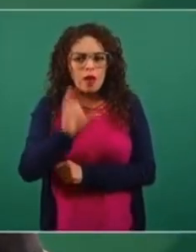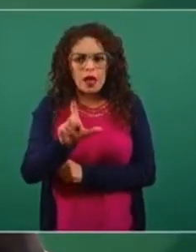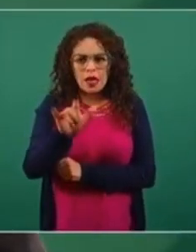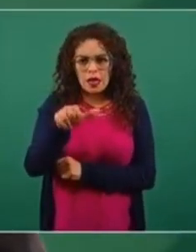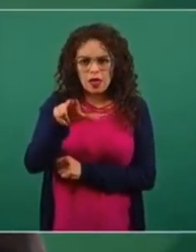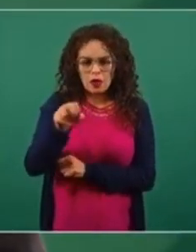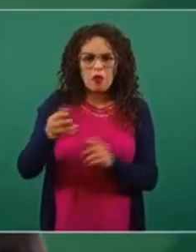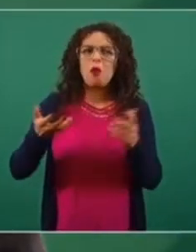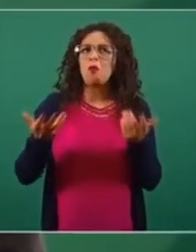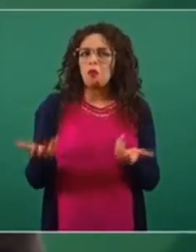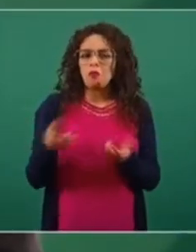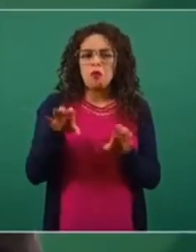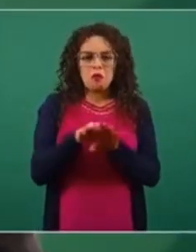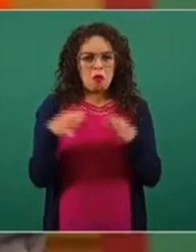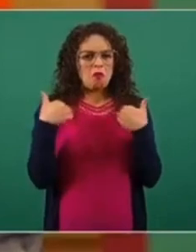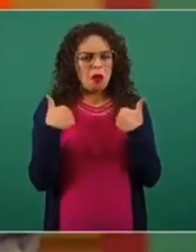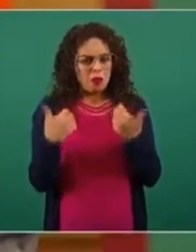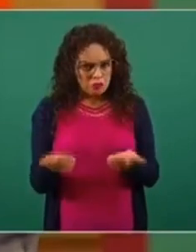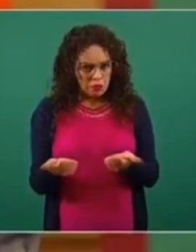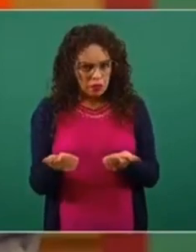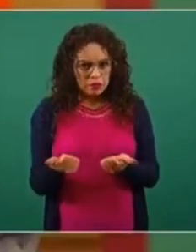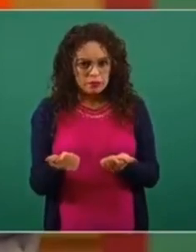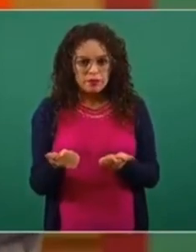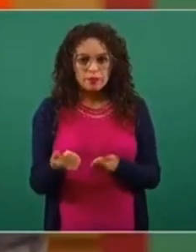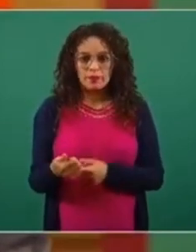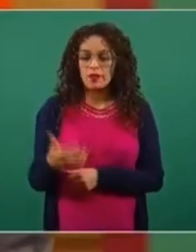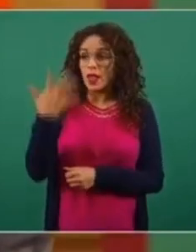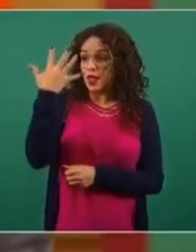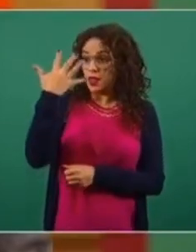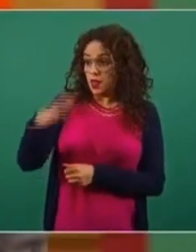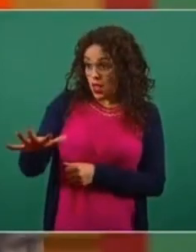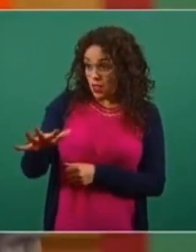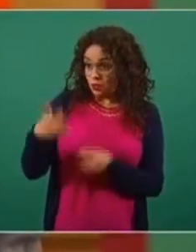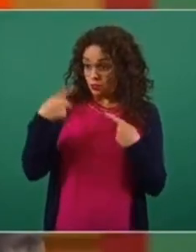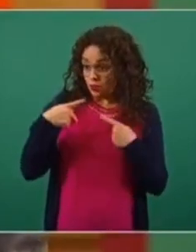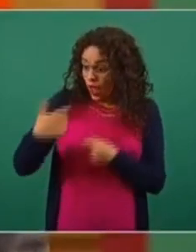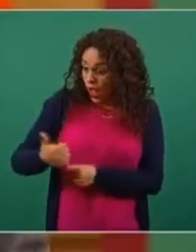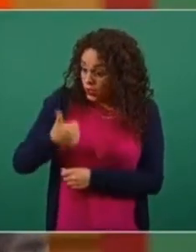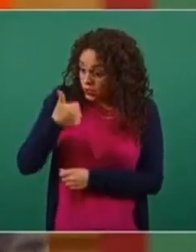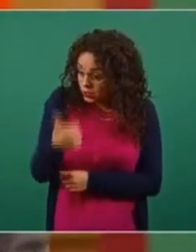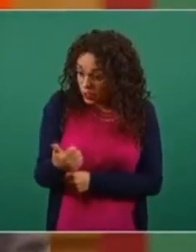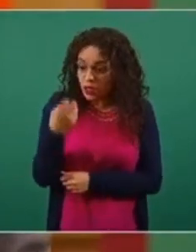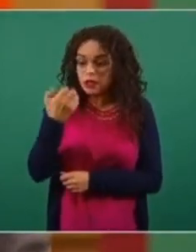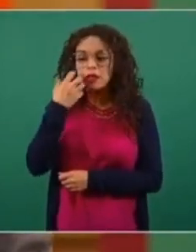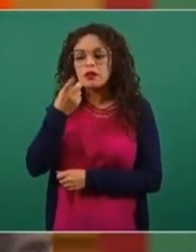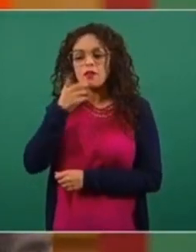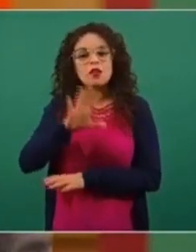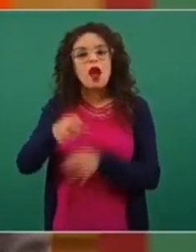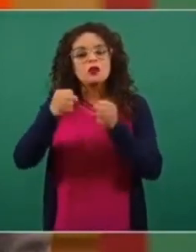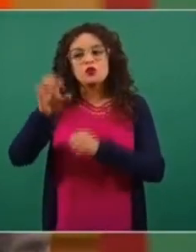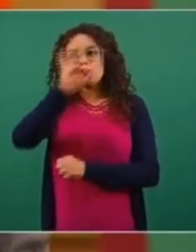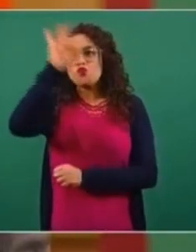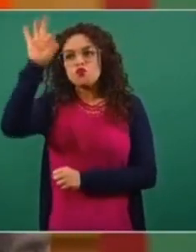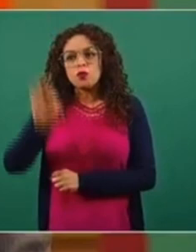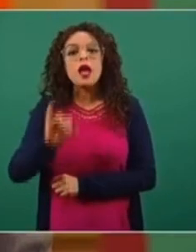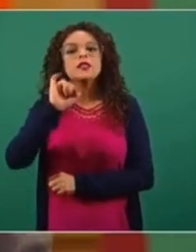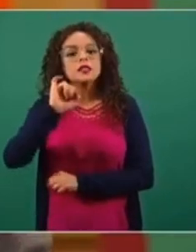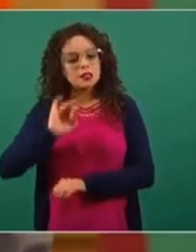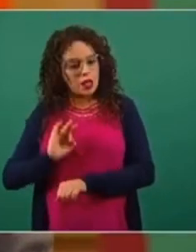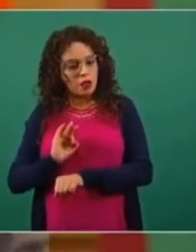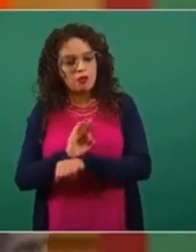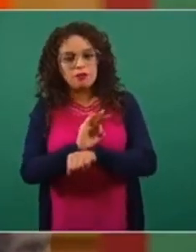como, de esta manera, seis de cada diez, es decir, como el porcentaje de personas a quienes sí protege.